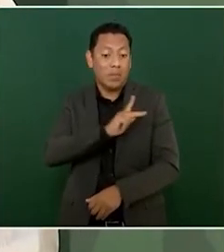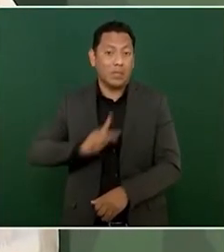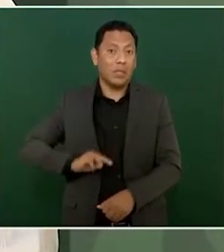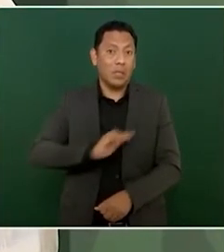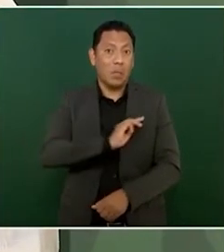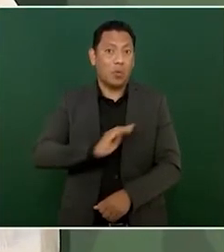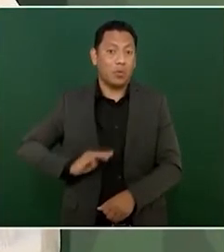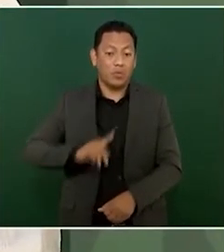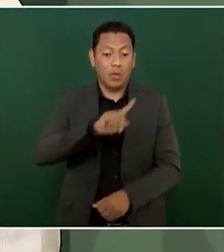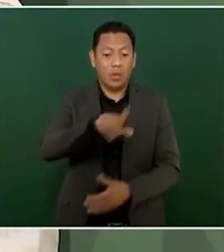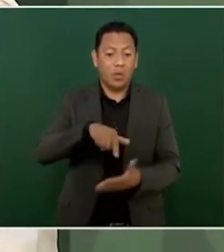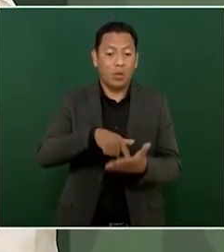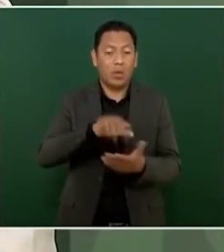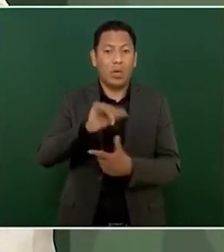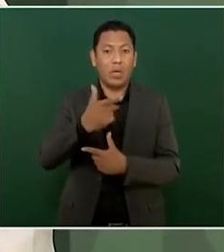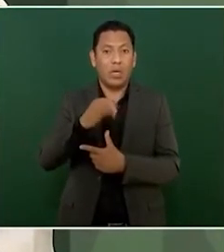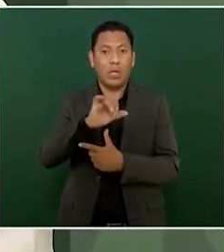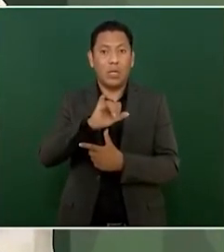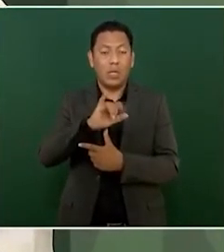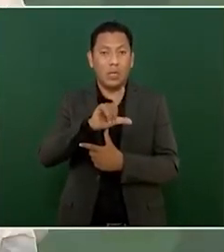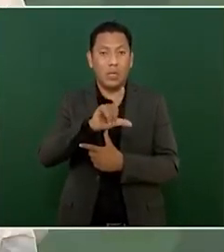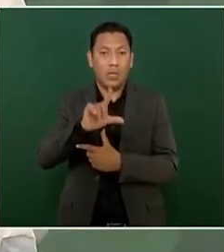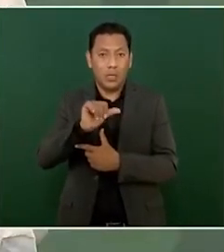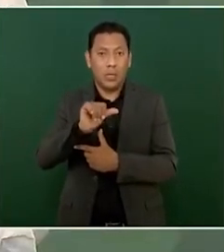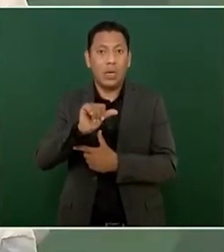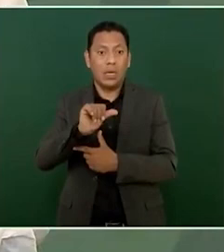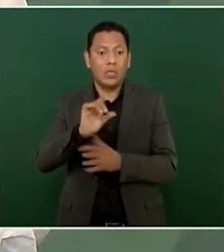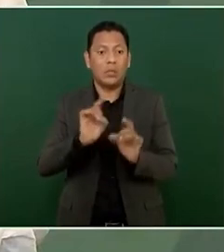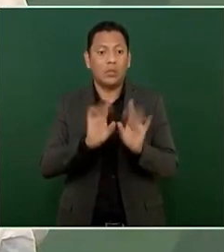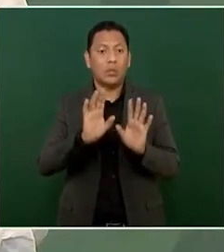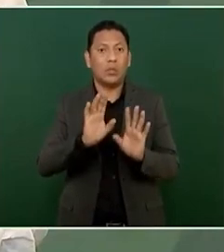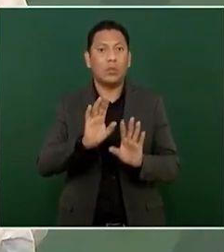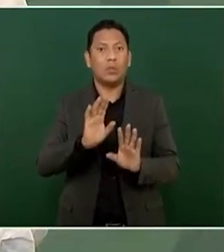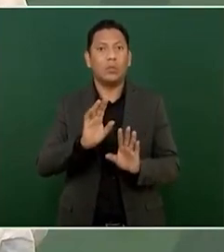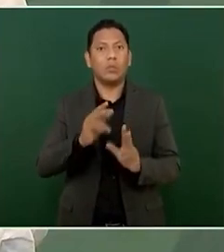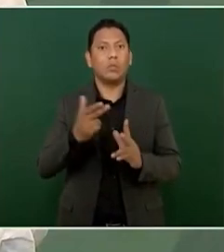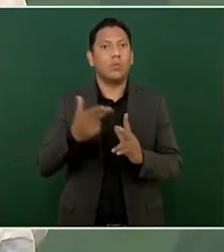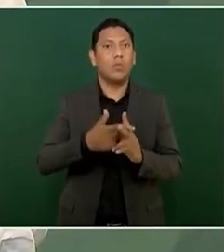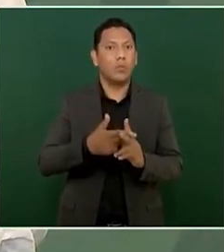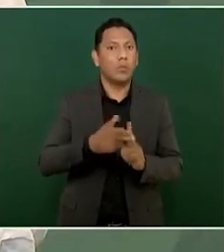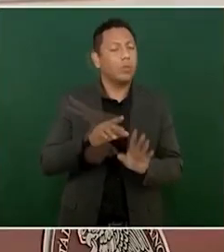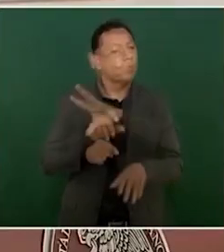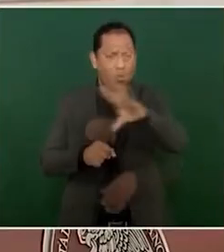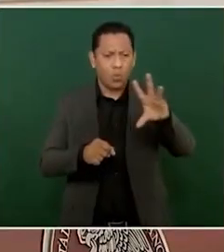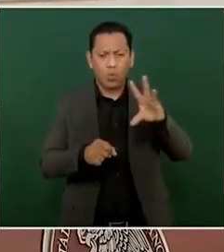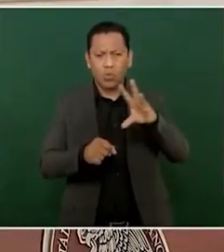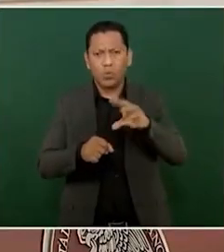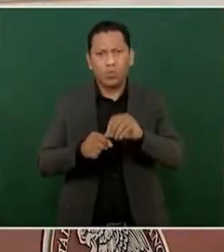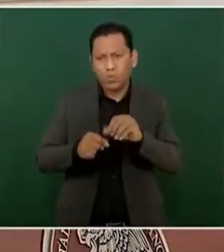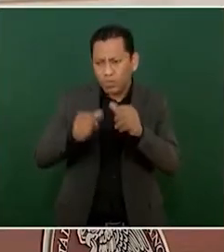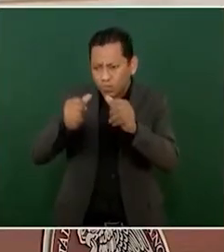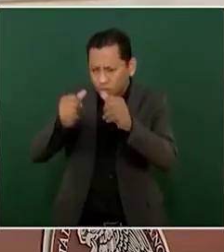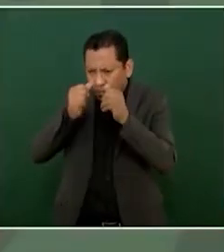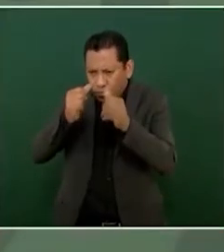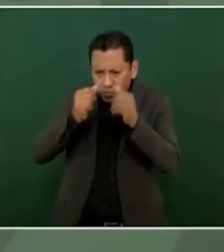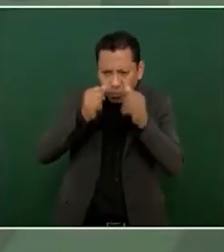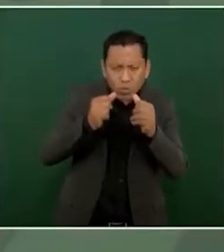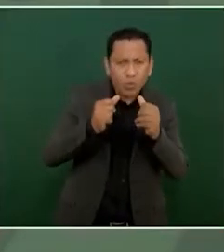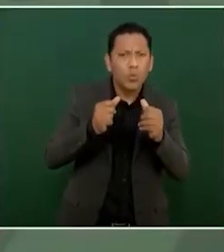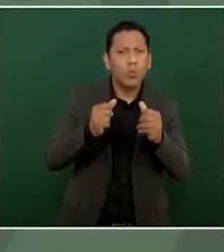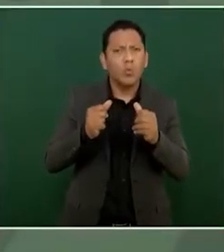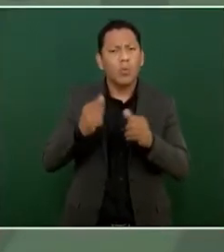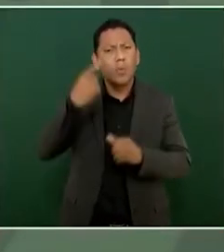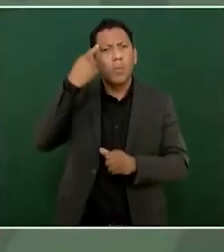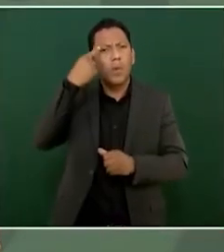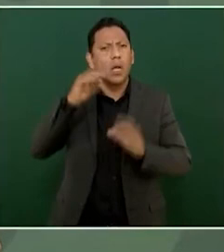Aguililla. Vamos a continuar en Aguililla y en todo Michoacán y en todo el país trabajando para garantizar